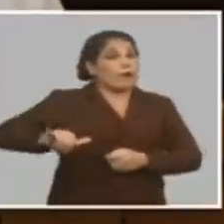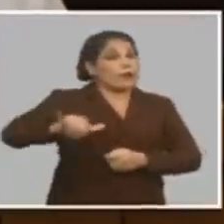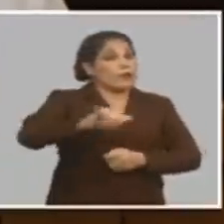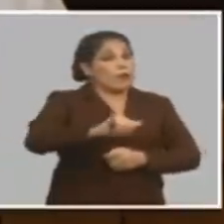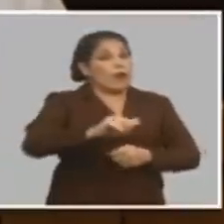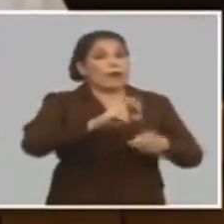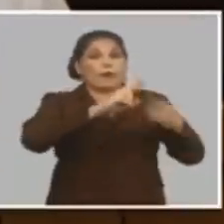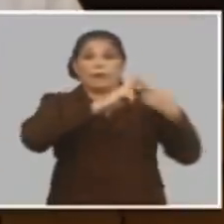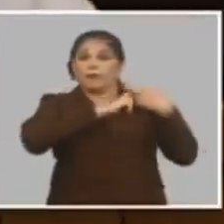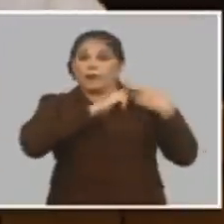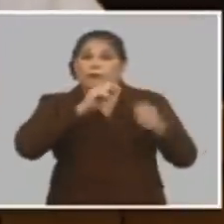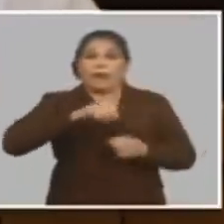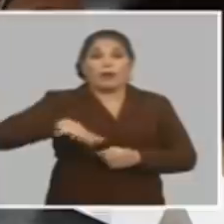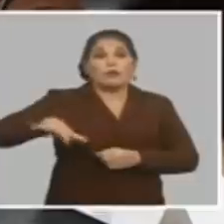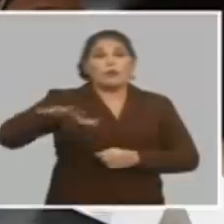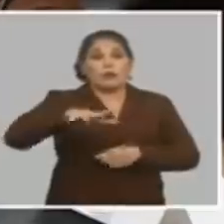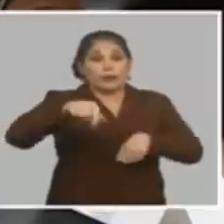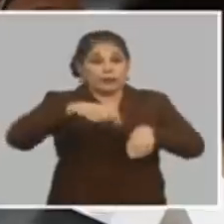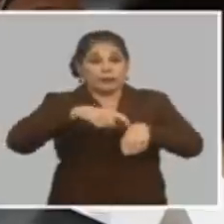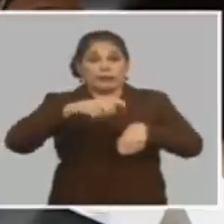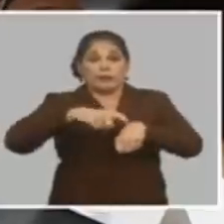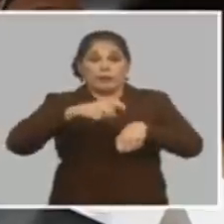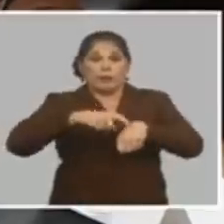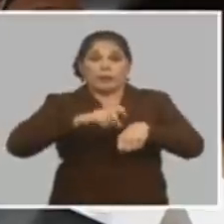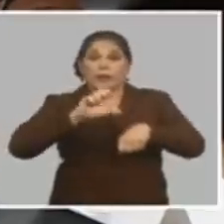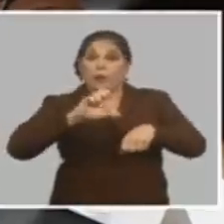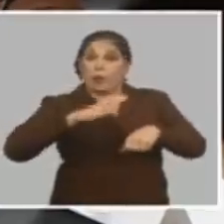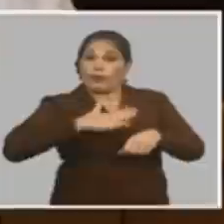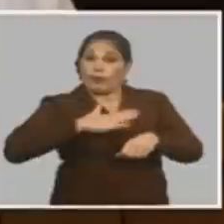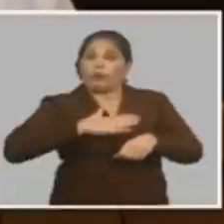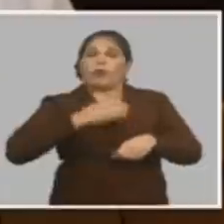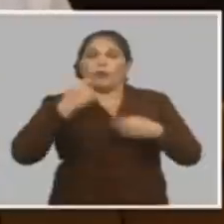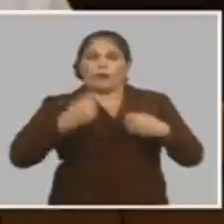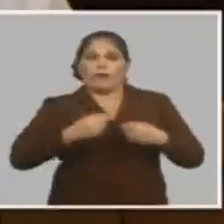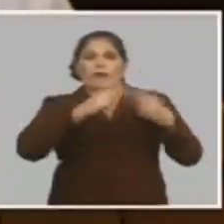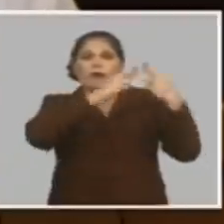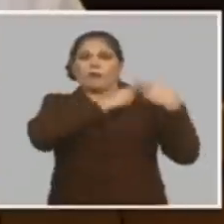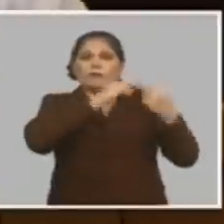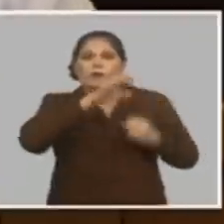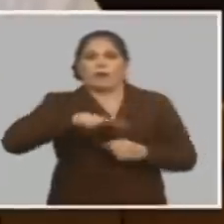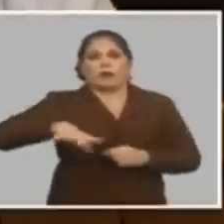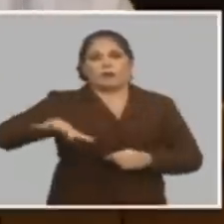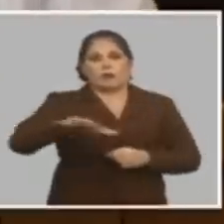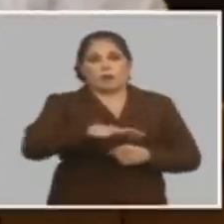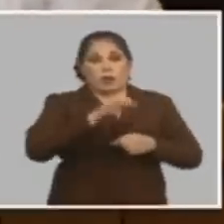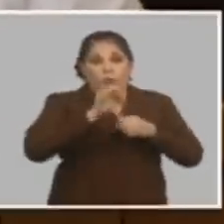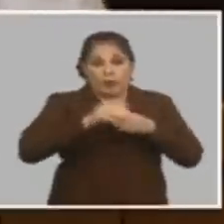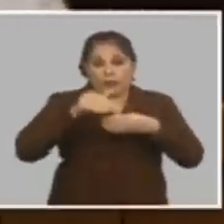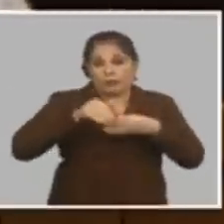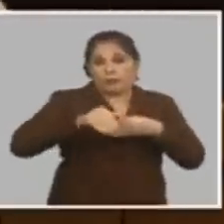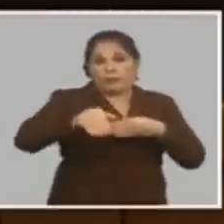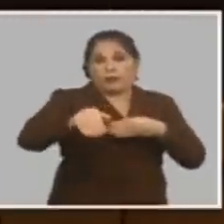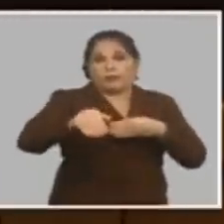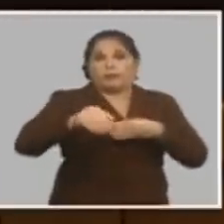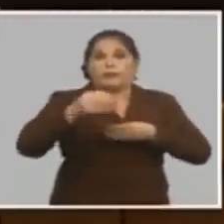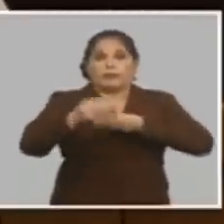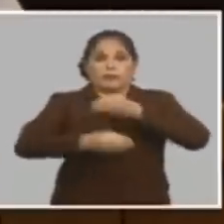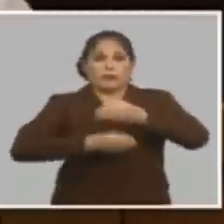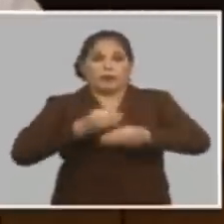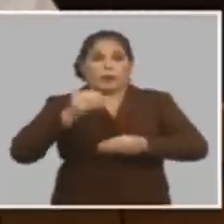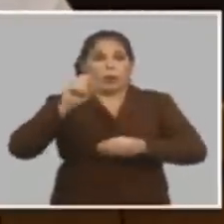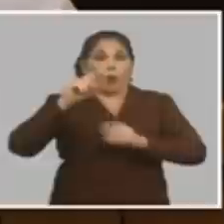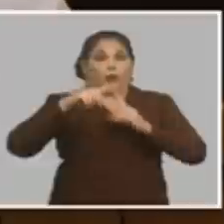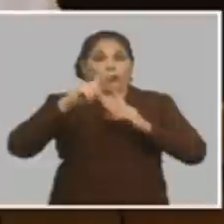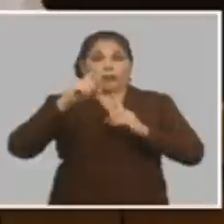responsabilidad social este es el momento que las formas no estatales actúen con responsabilidad social a partir de la reducción de su carga tributaria